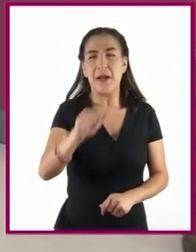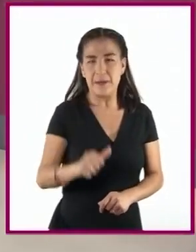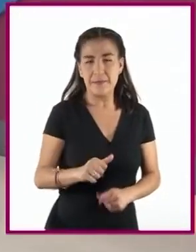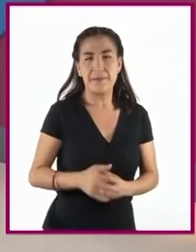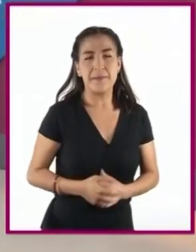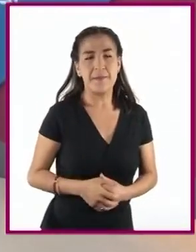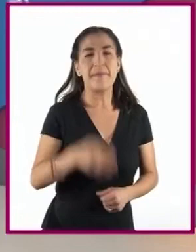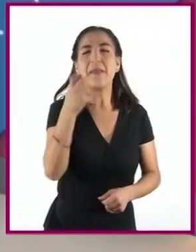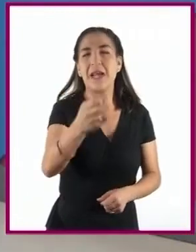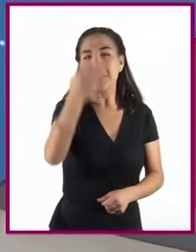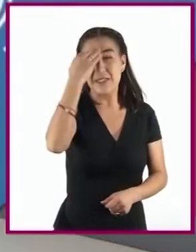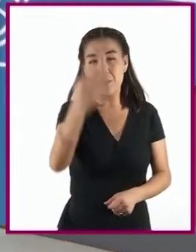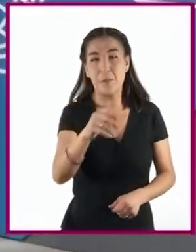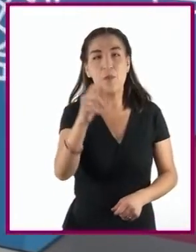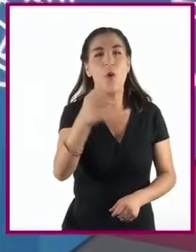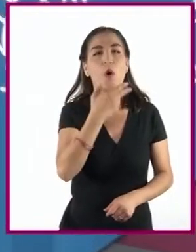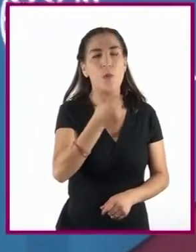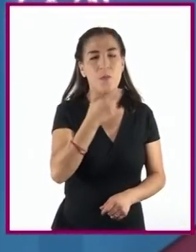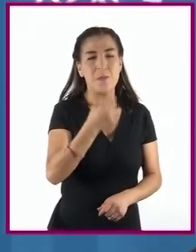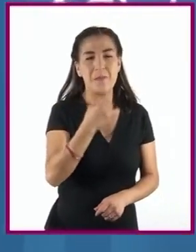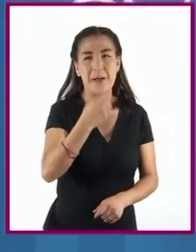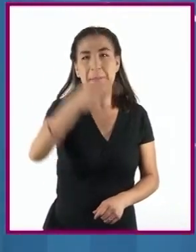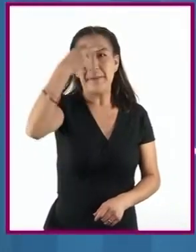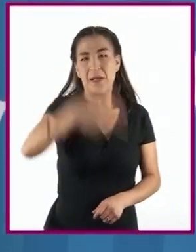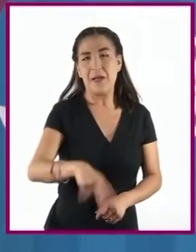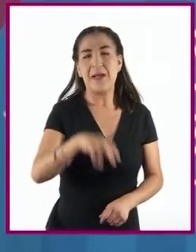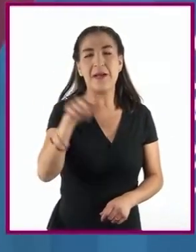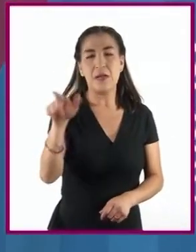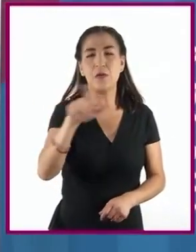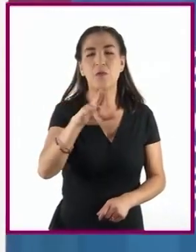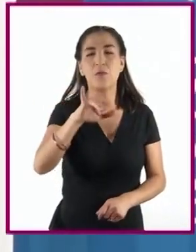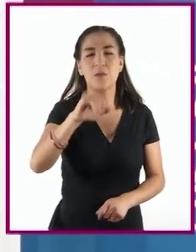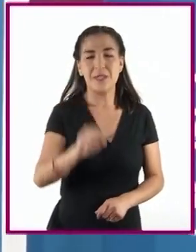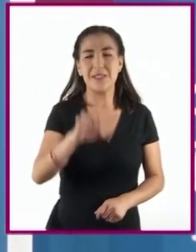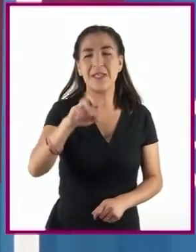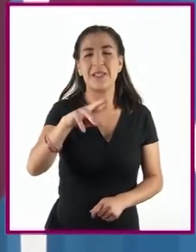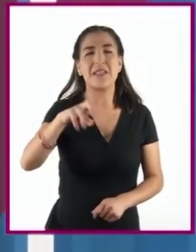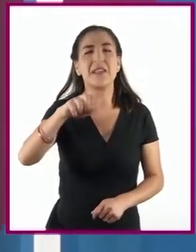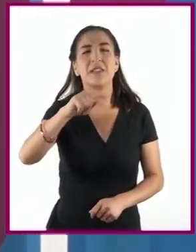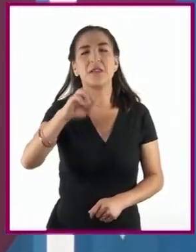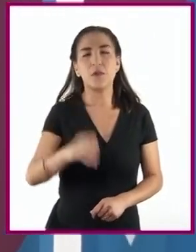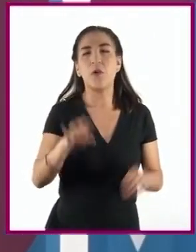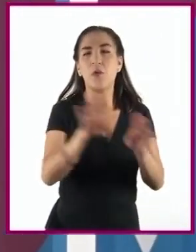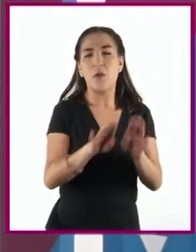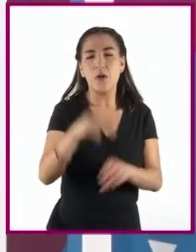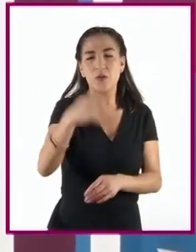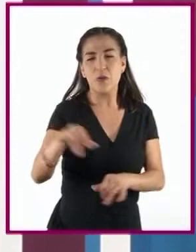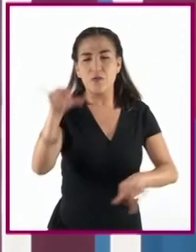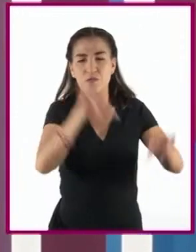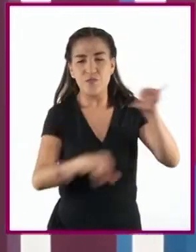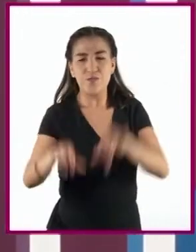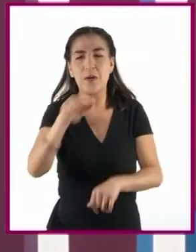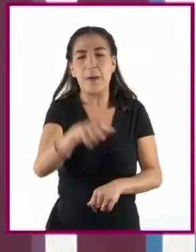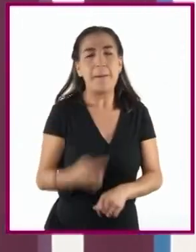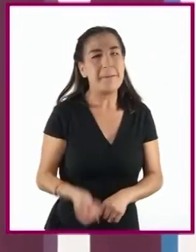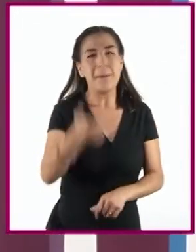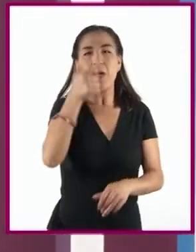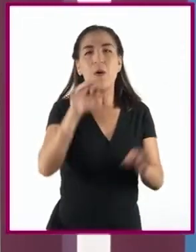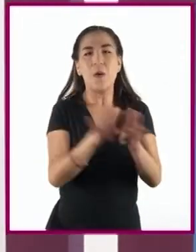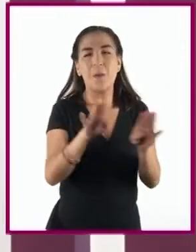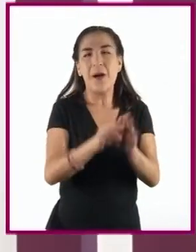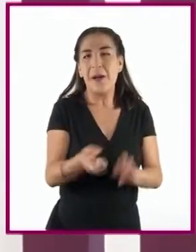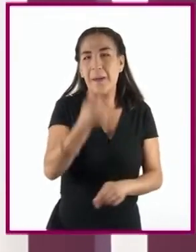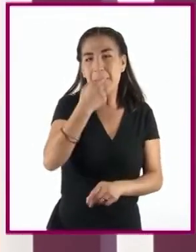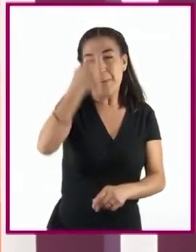durante este periodo, el mexicano Luis Ernesto Miramontes sintetizó la sustancia activa de la primera píldora anticonceptiva en